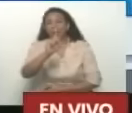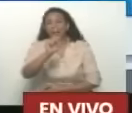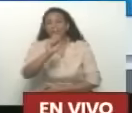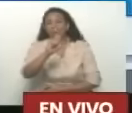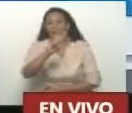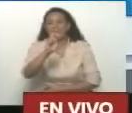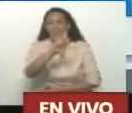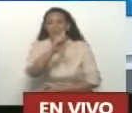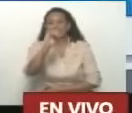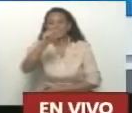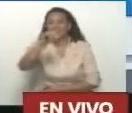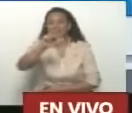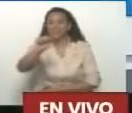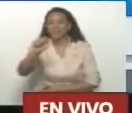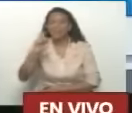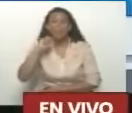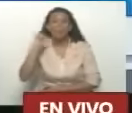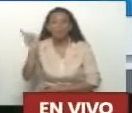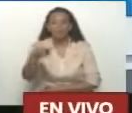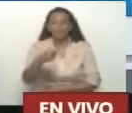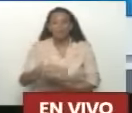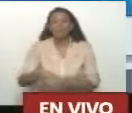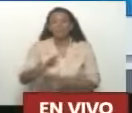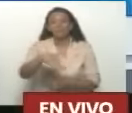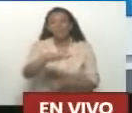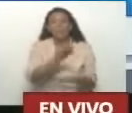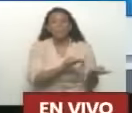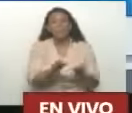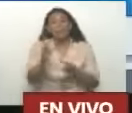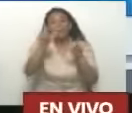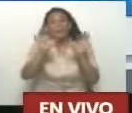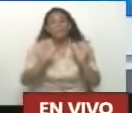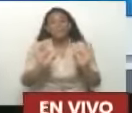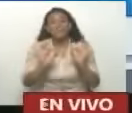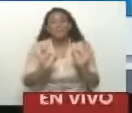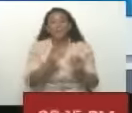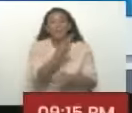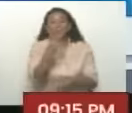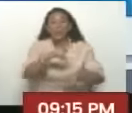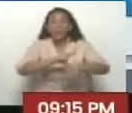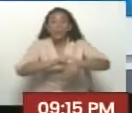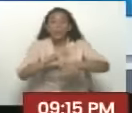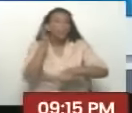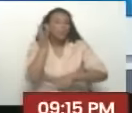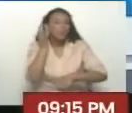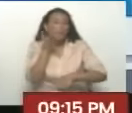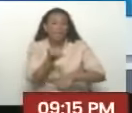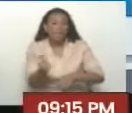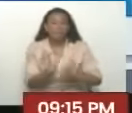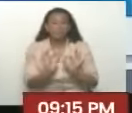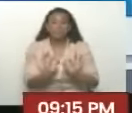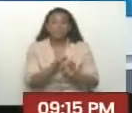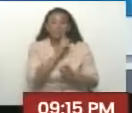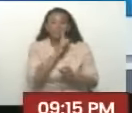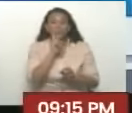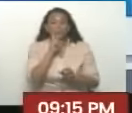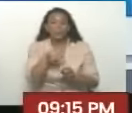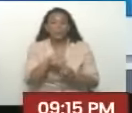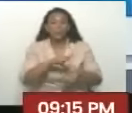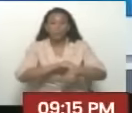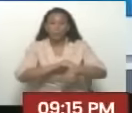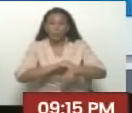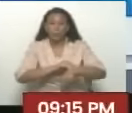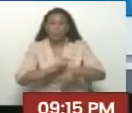clavellinas. Aquí tenemos invitadas especiales a dos doctoras, nada más y nada menos que la